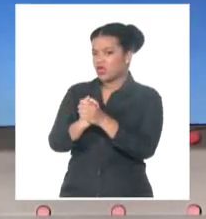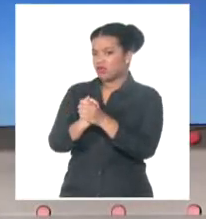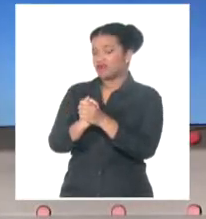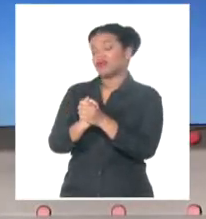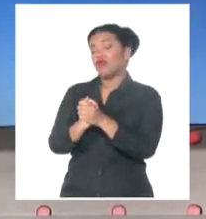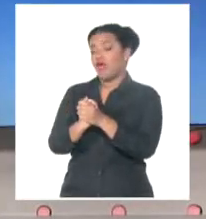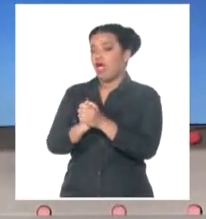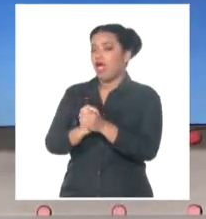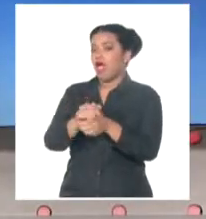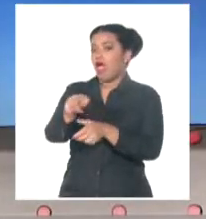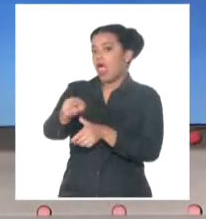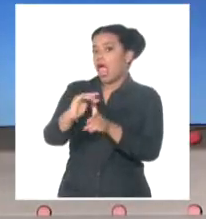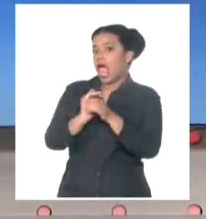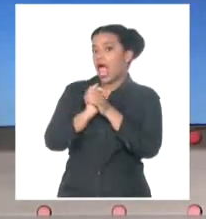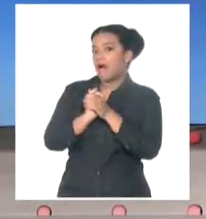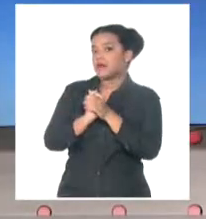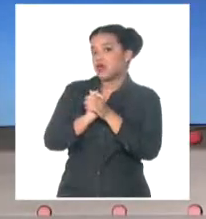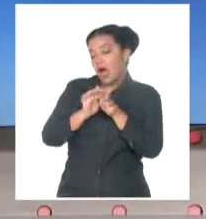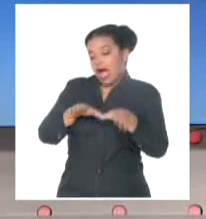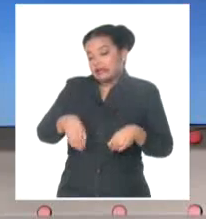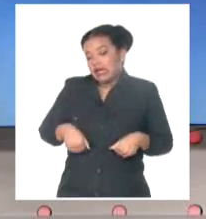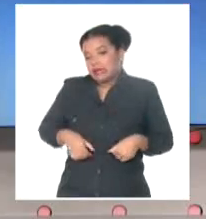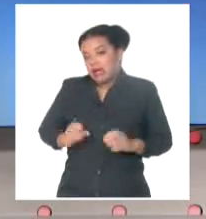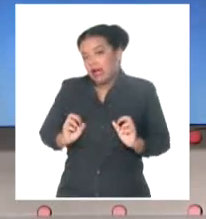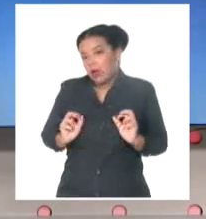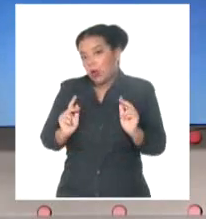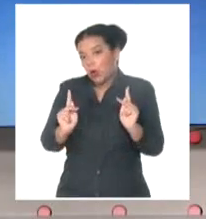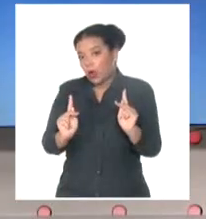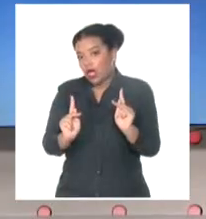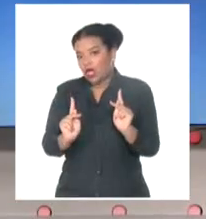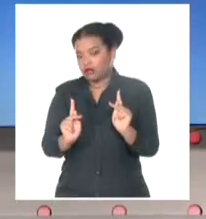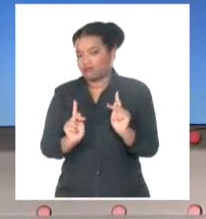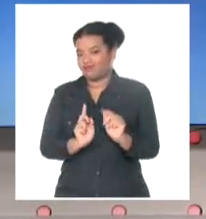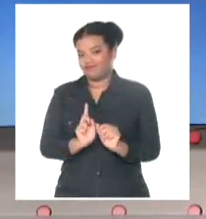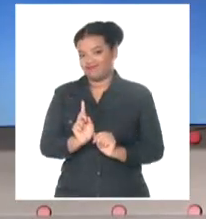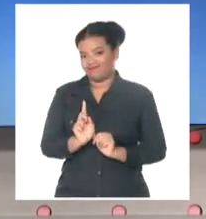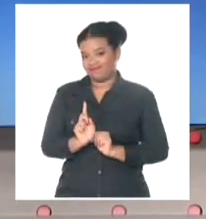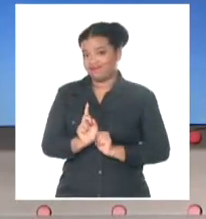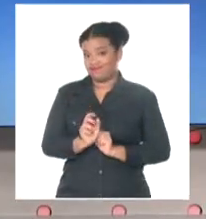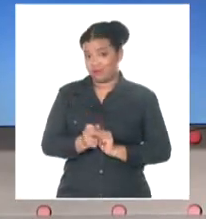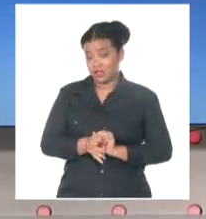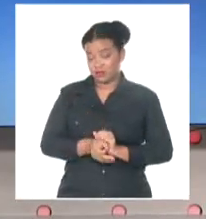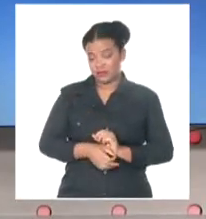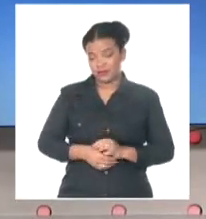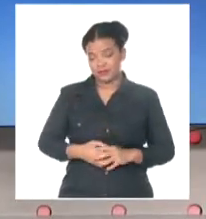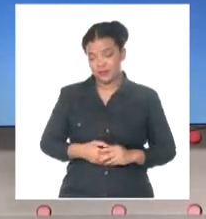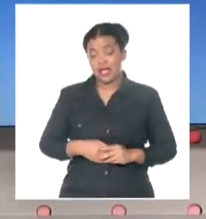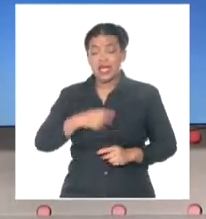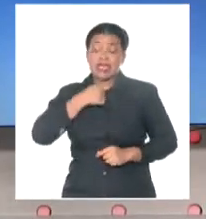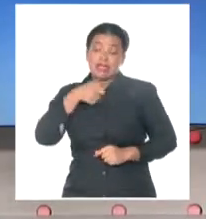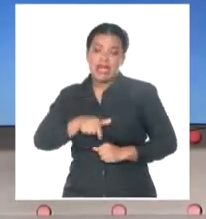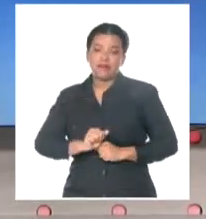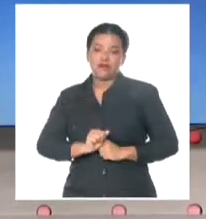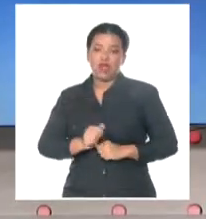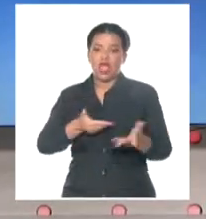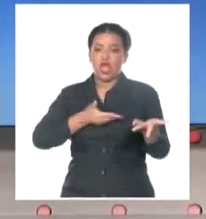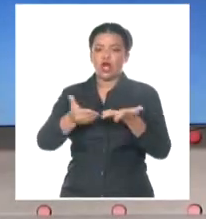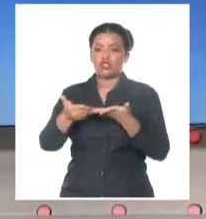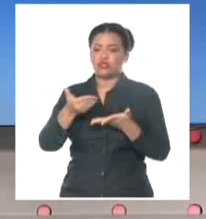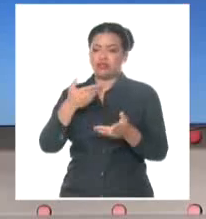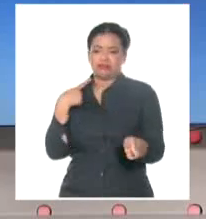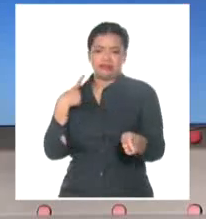debe sencillamente acatar lo que ellos acuerden sin tomarlo en cuenta? ¿Y si entra en el negocio un extraño